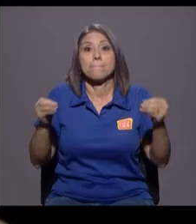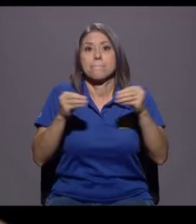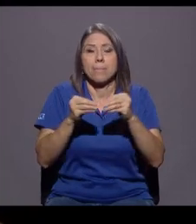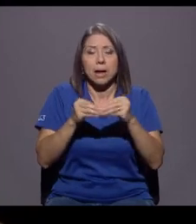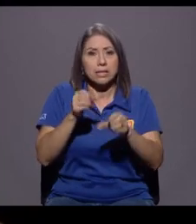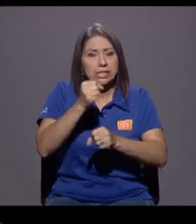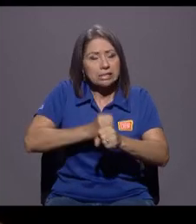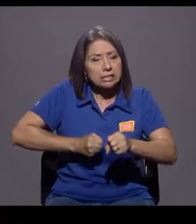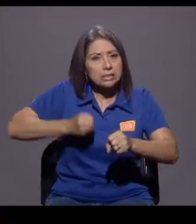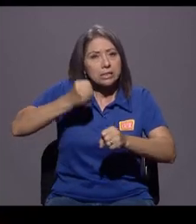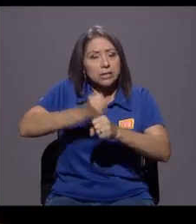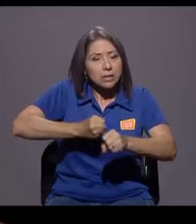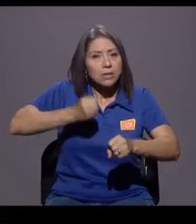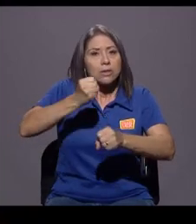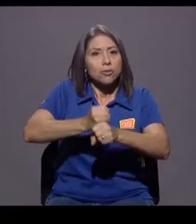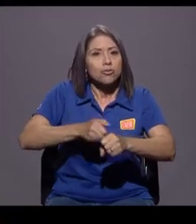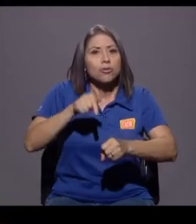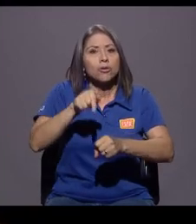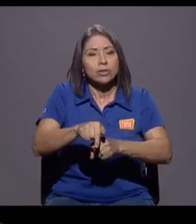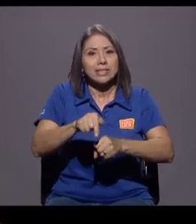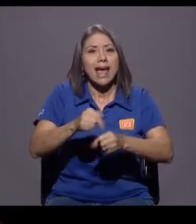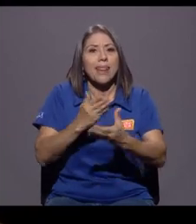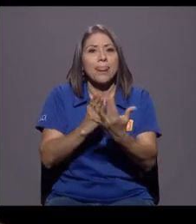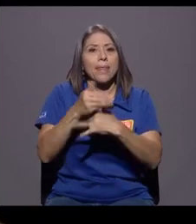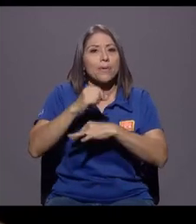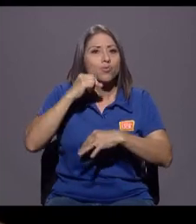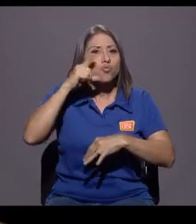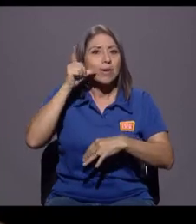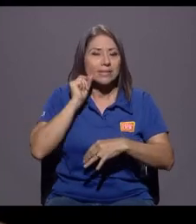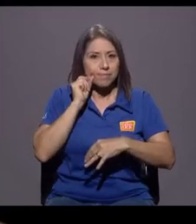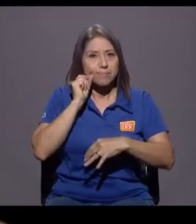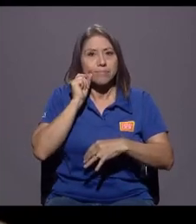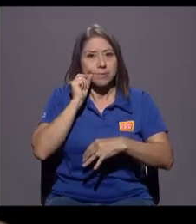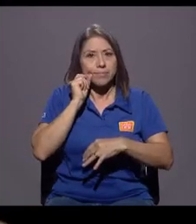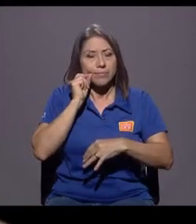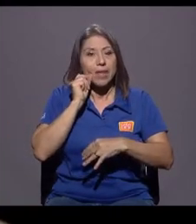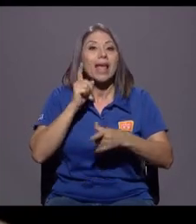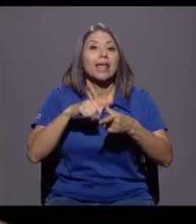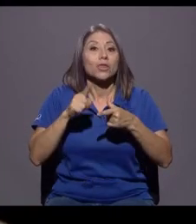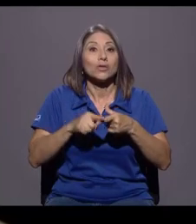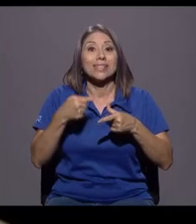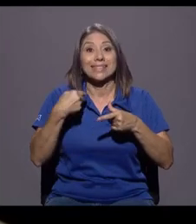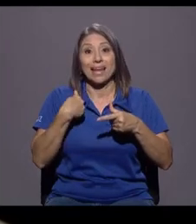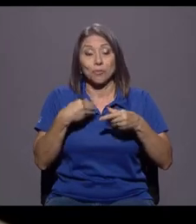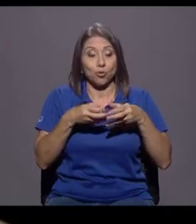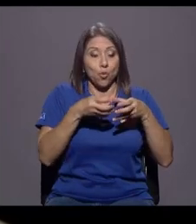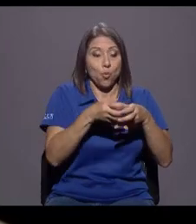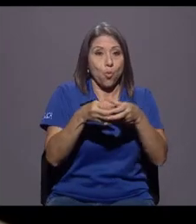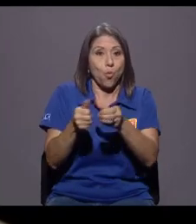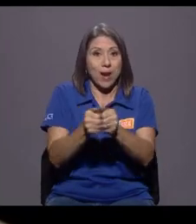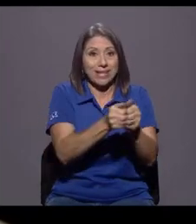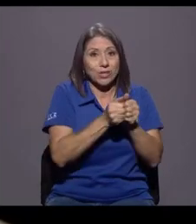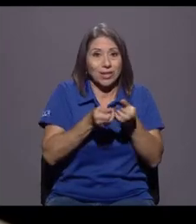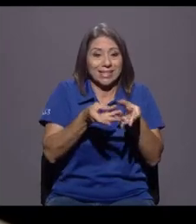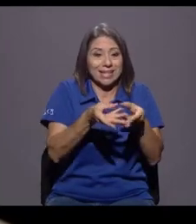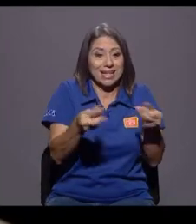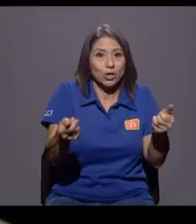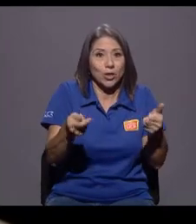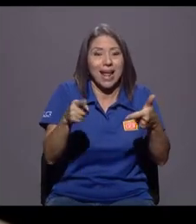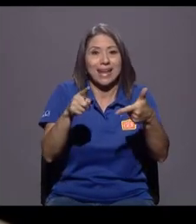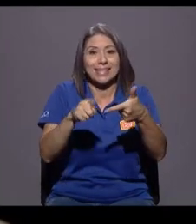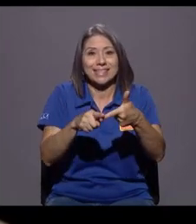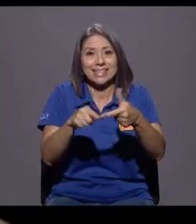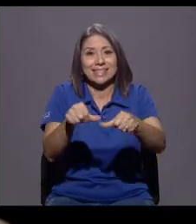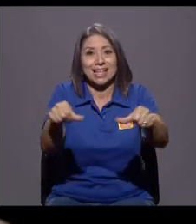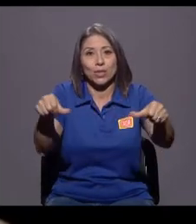tanto trabajo es WhatsApp, ¿verdad? Entonces, tenemos coaliciones territoriales y coaliciones sectoriales y mesas